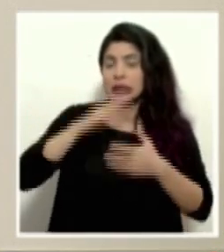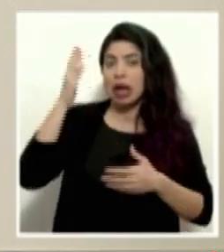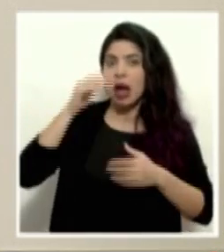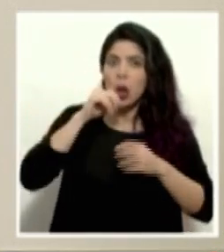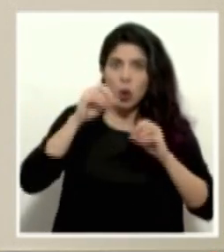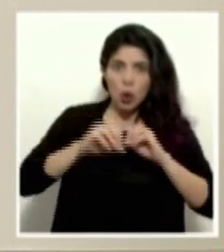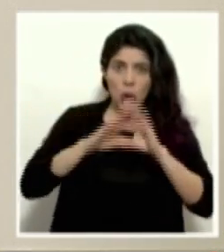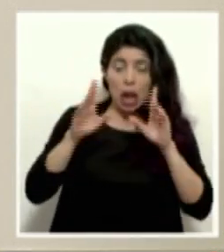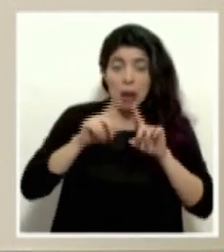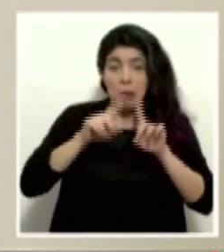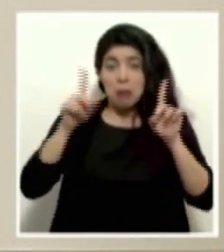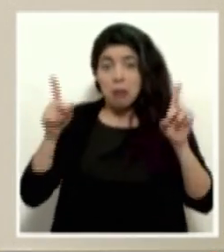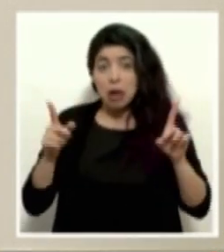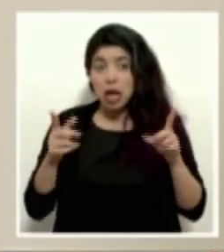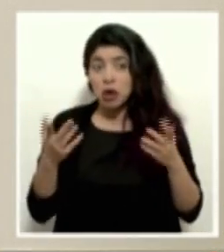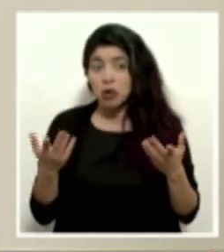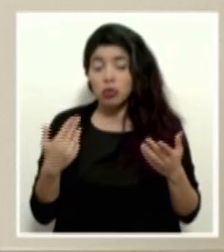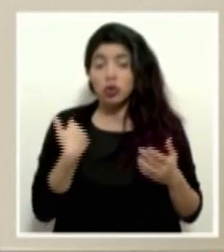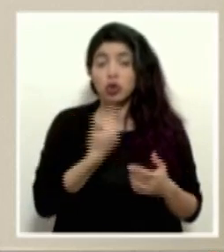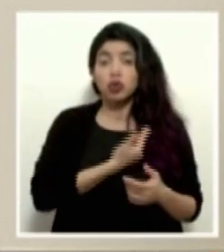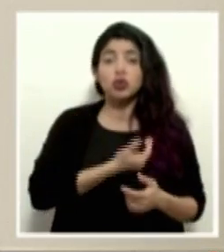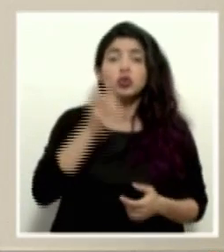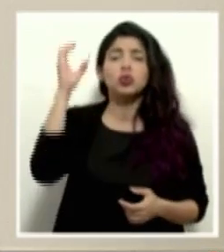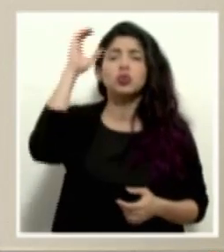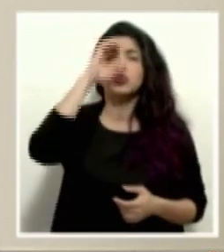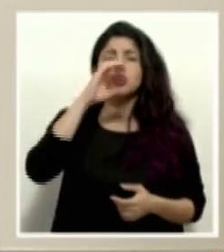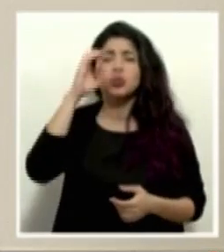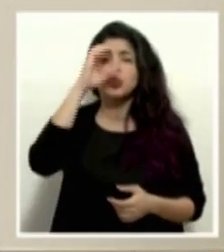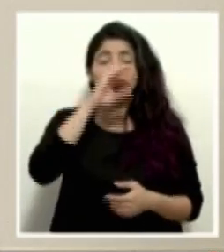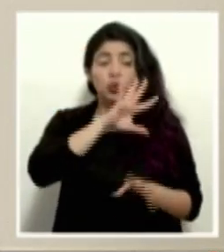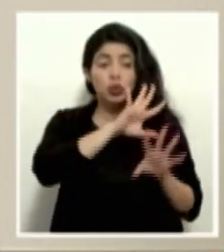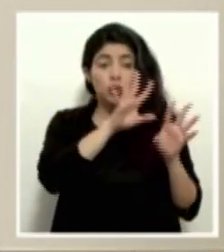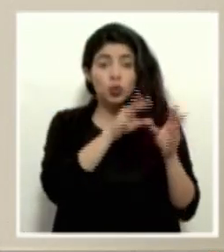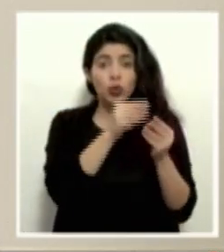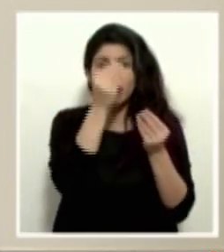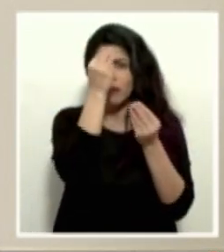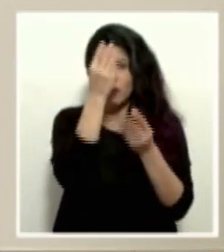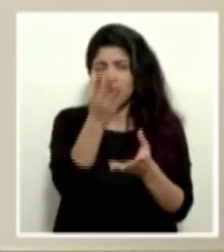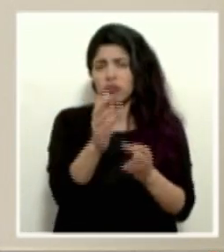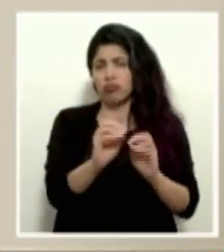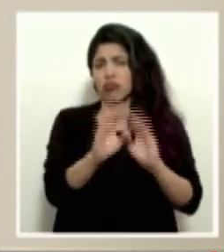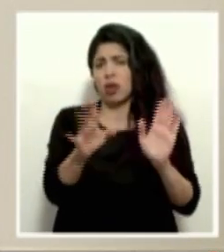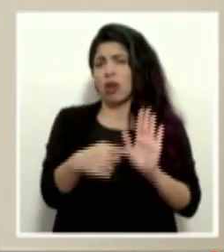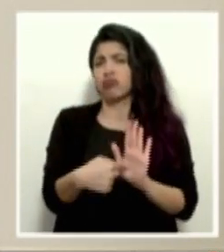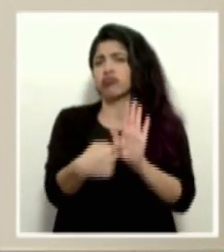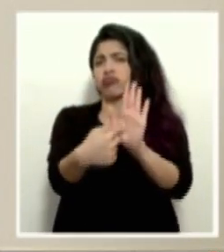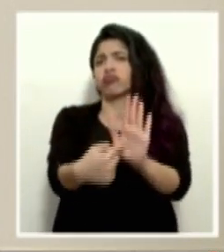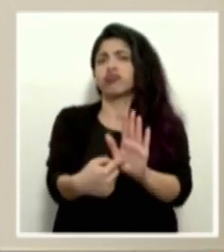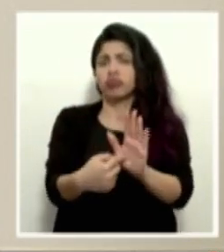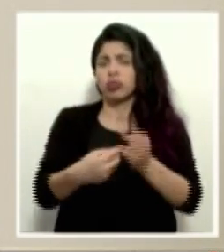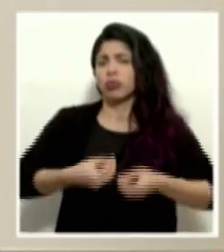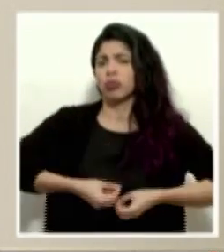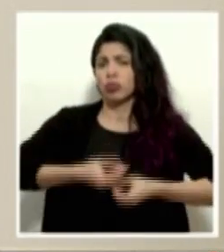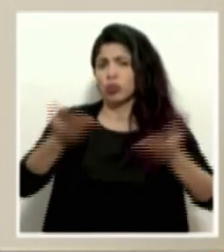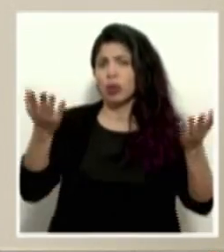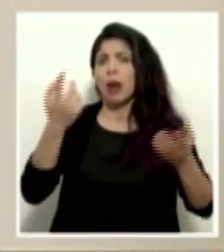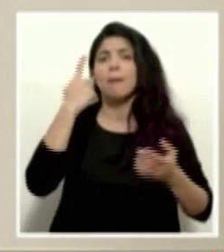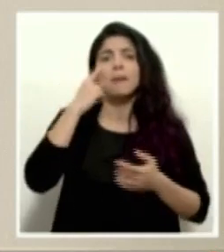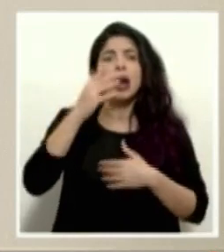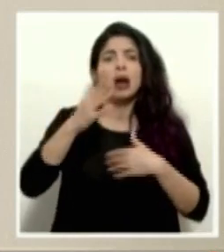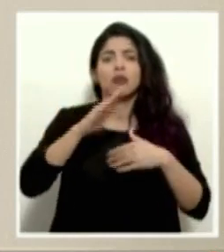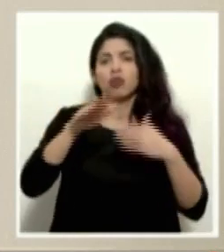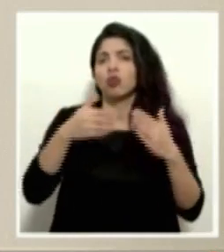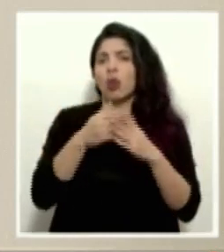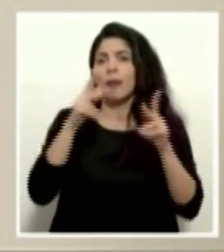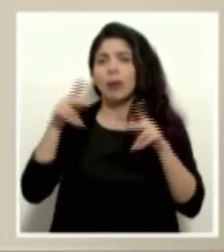quedaría tan claro, pero lo que estamos buscando es que todo esto esté debidamente transparentado y publicado para que sea